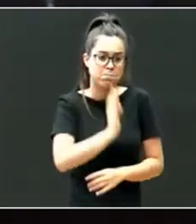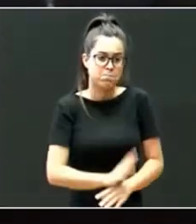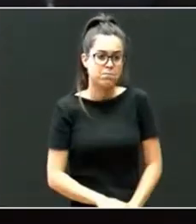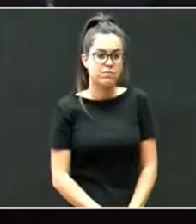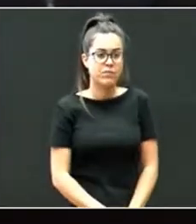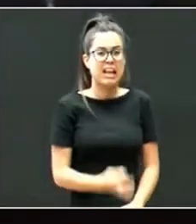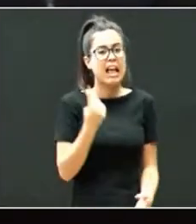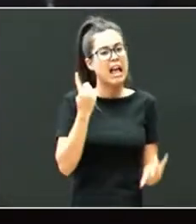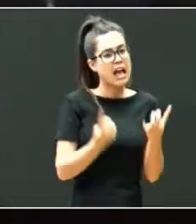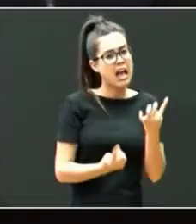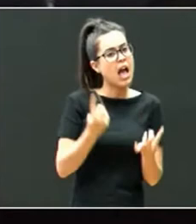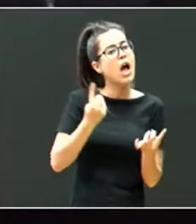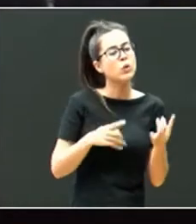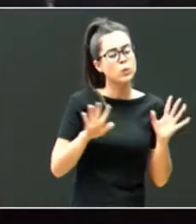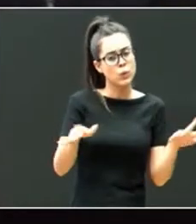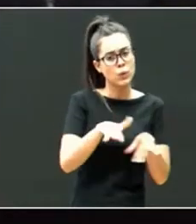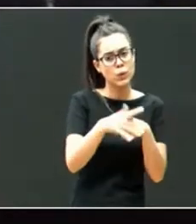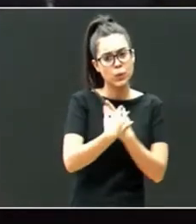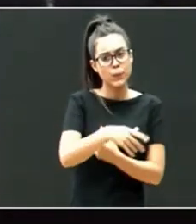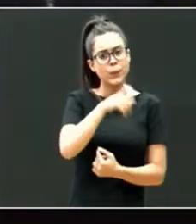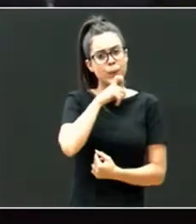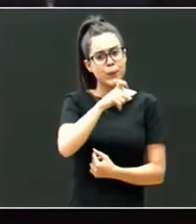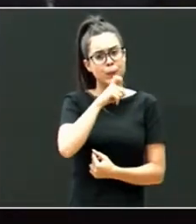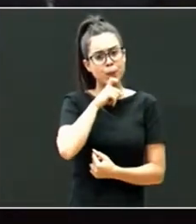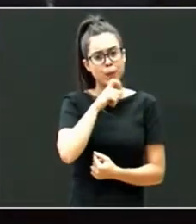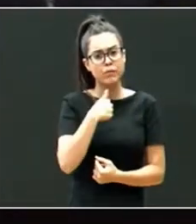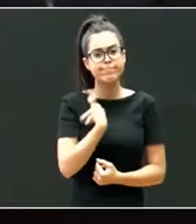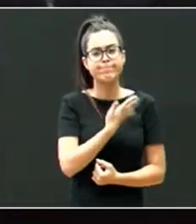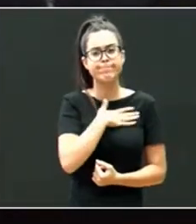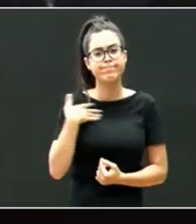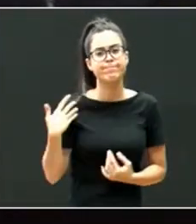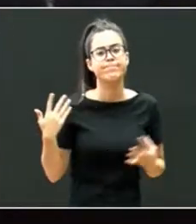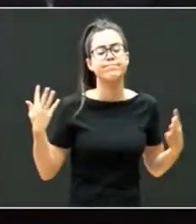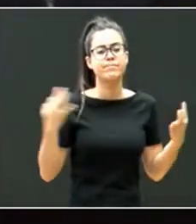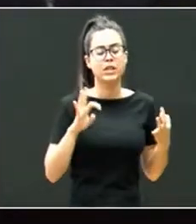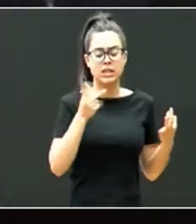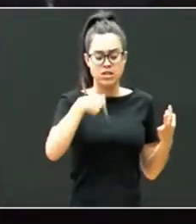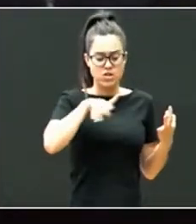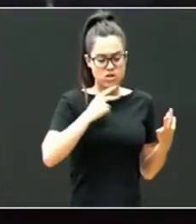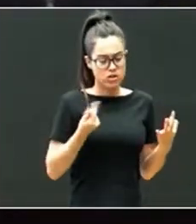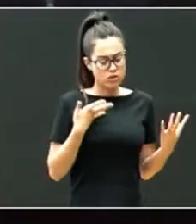algunos de ellos lo tienen complicado y yo quiero que nos volquemos en ellos.